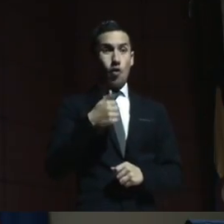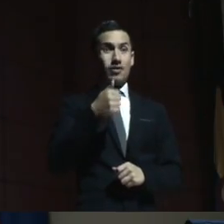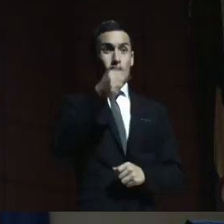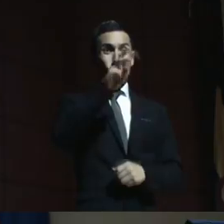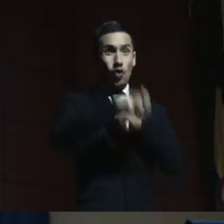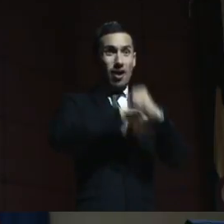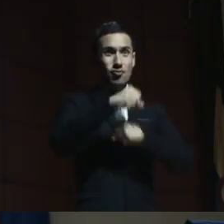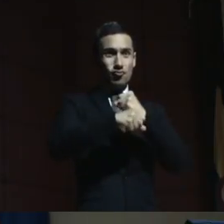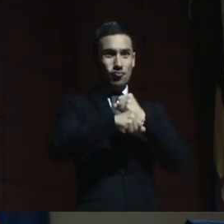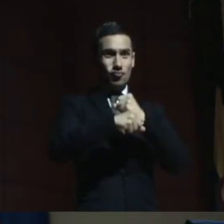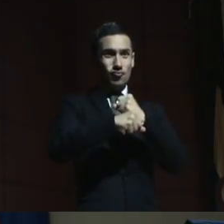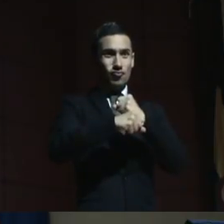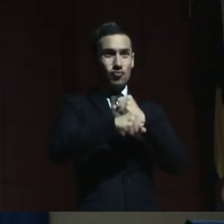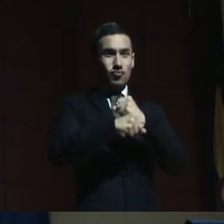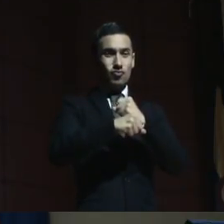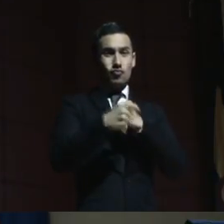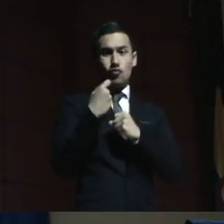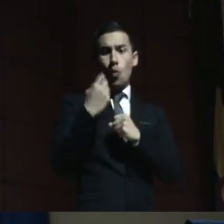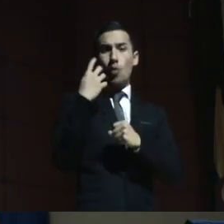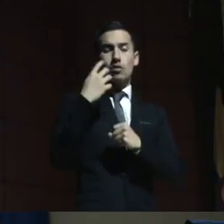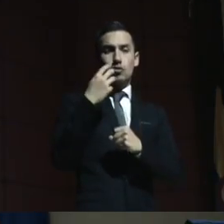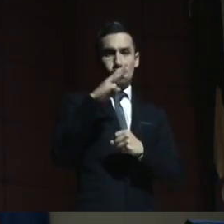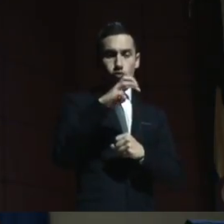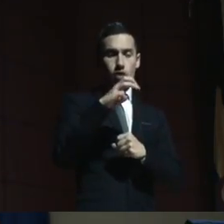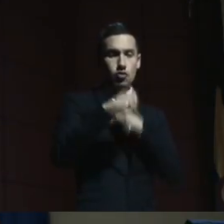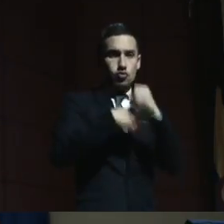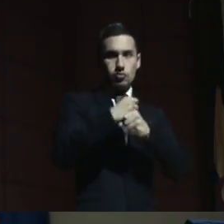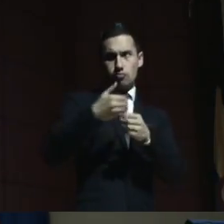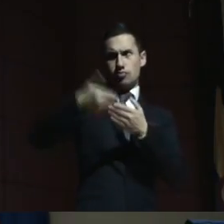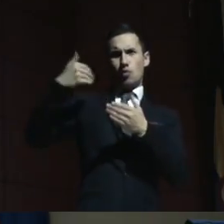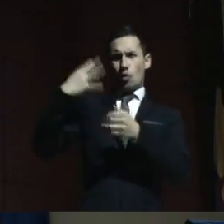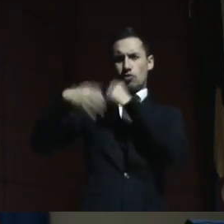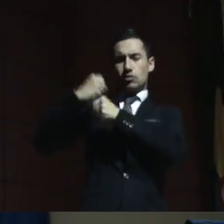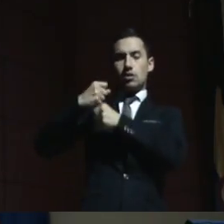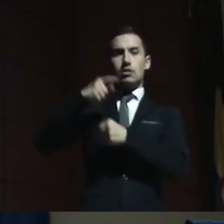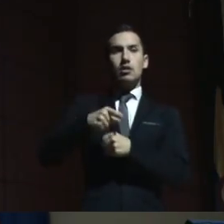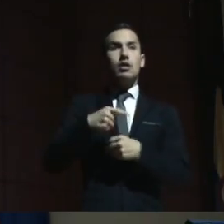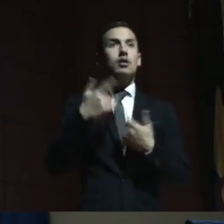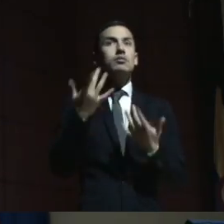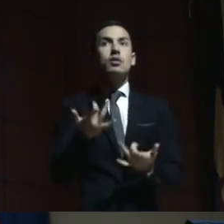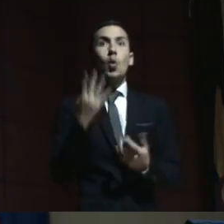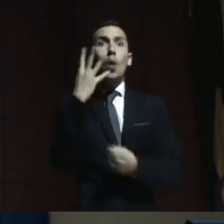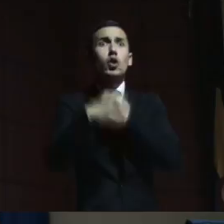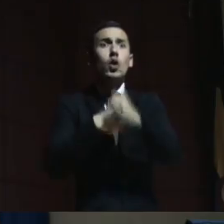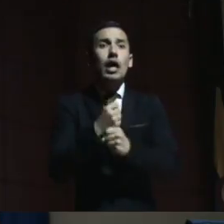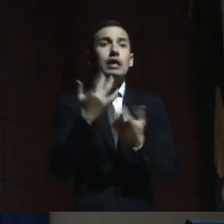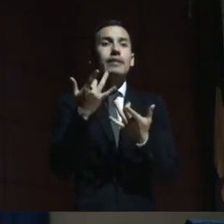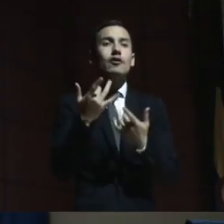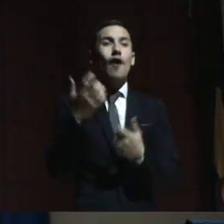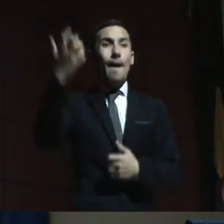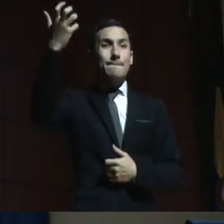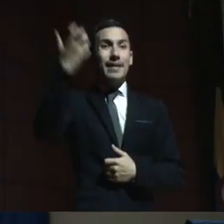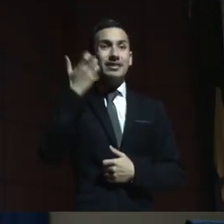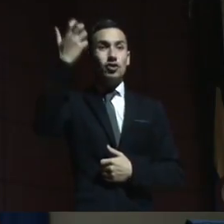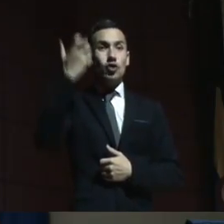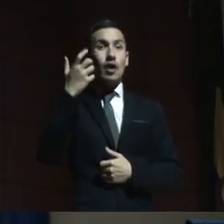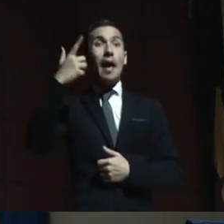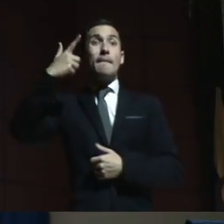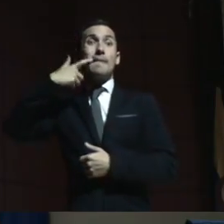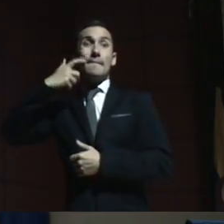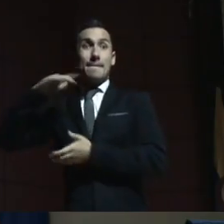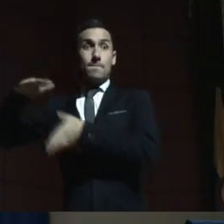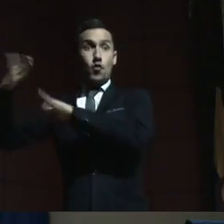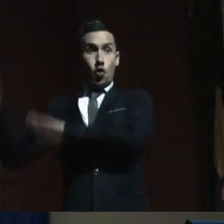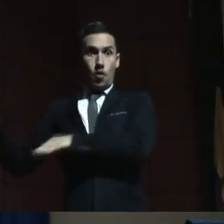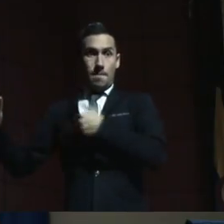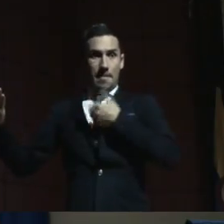esperando que el fondo de pensiones le dé la pensión a su hijo que hereda de su padre